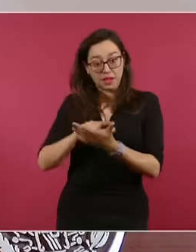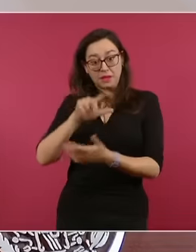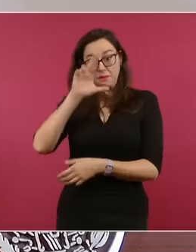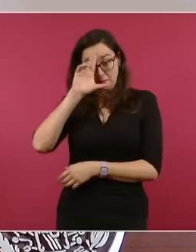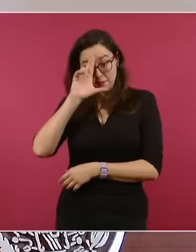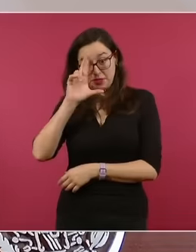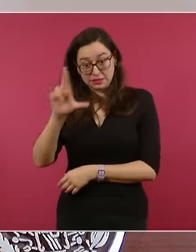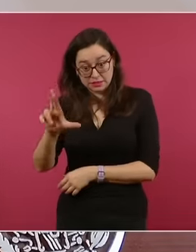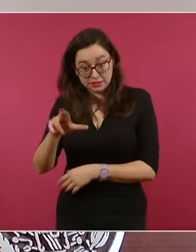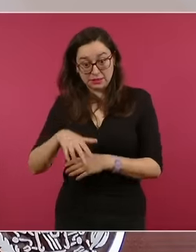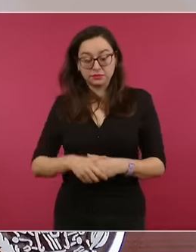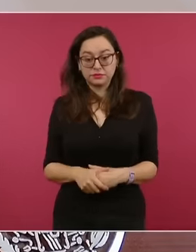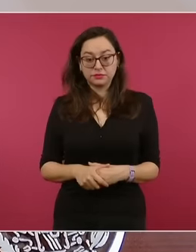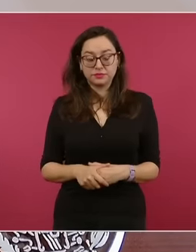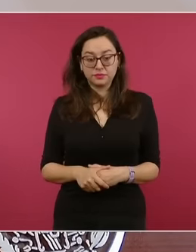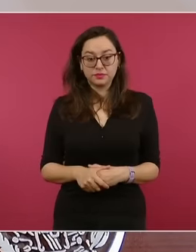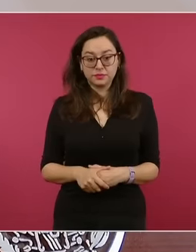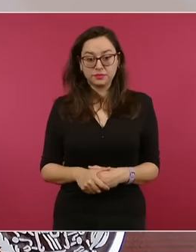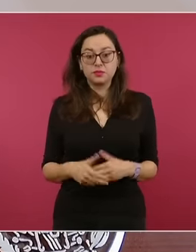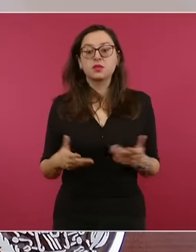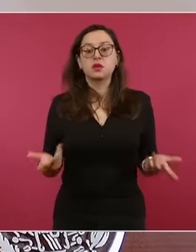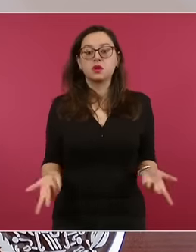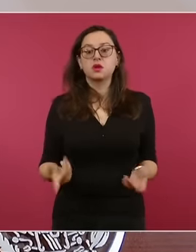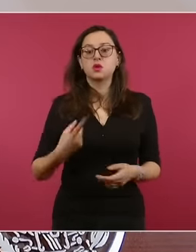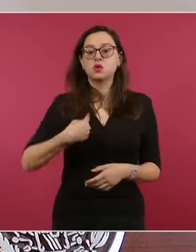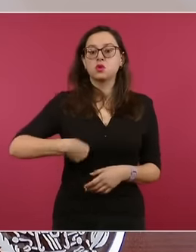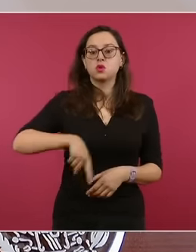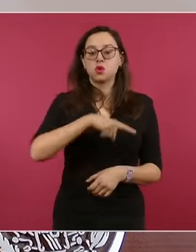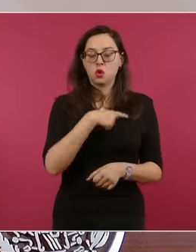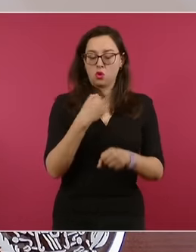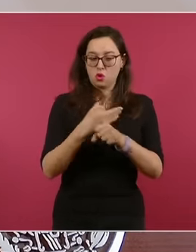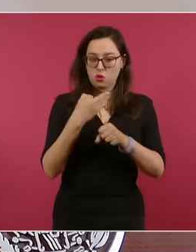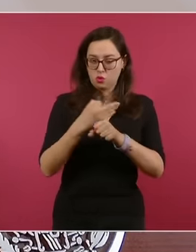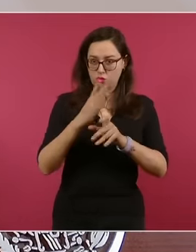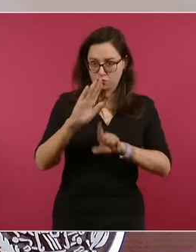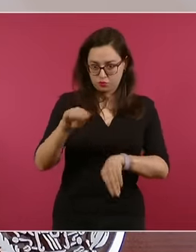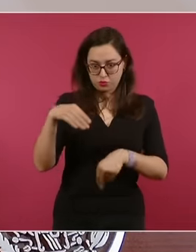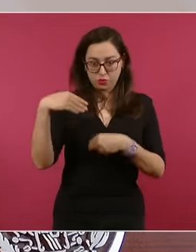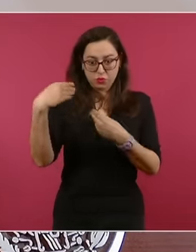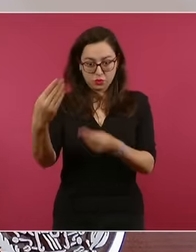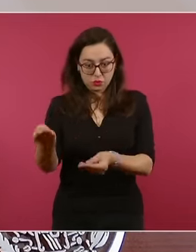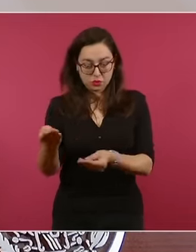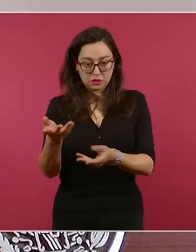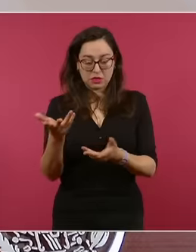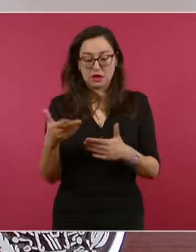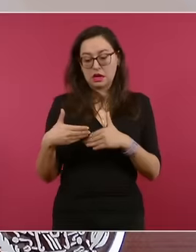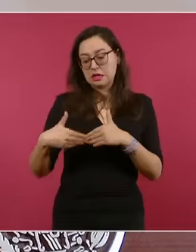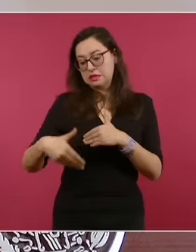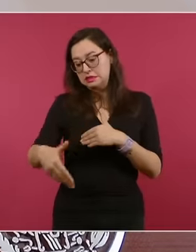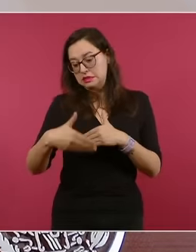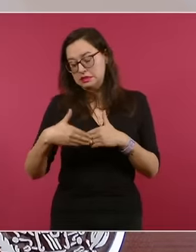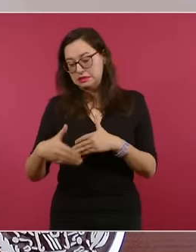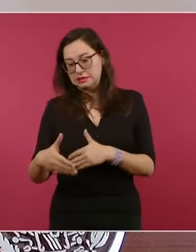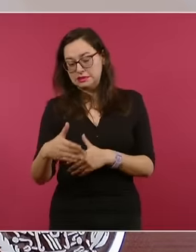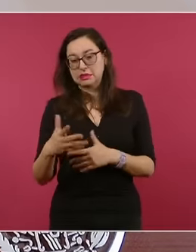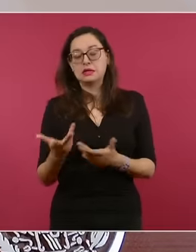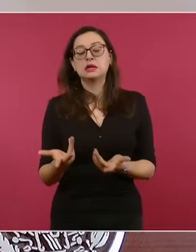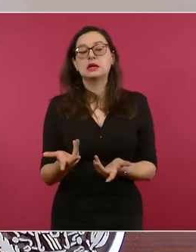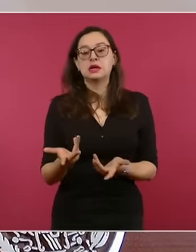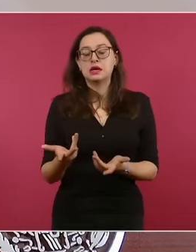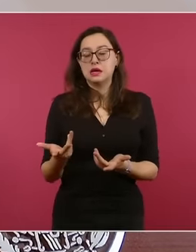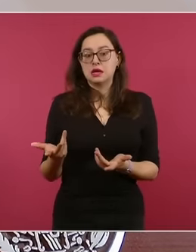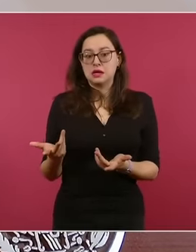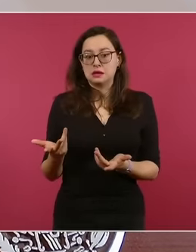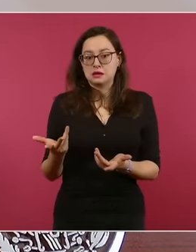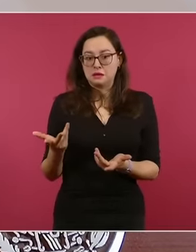días, en este caso se los estamos extendiendo, porque efectivamente cuando se rompen relaciones diplomáticas, lógicamente